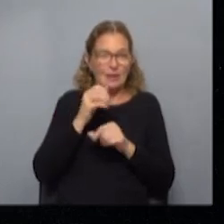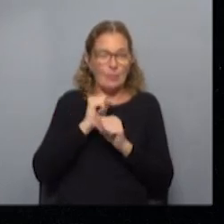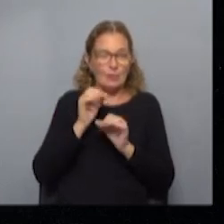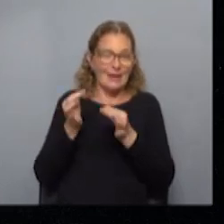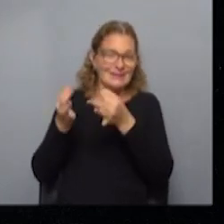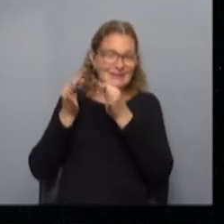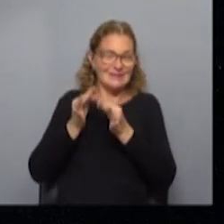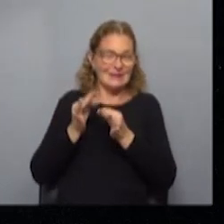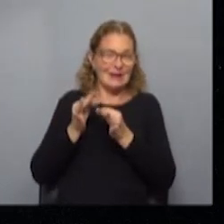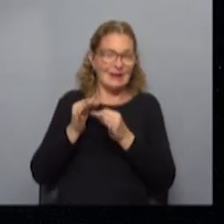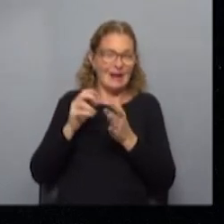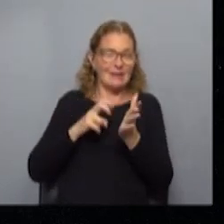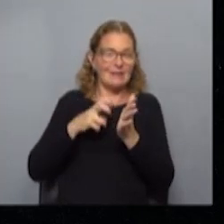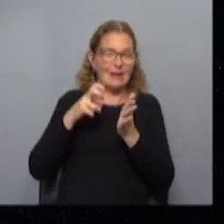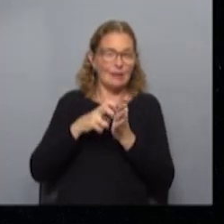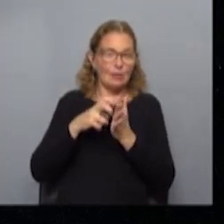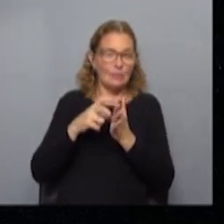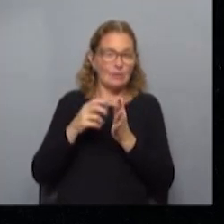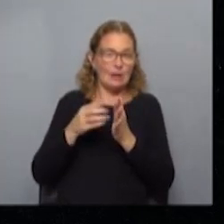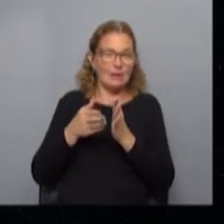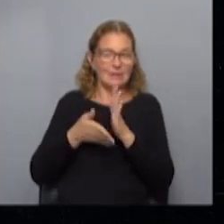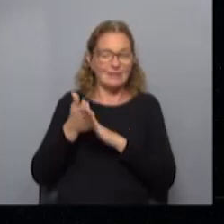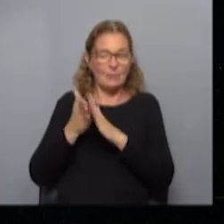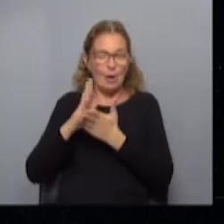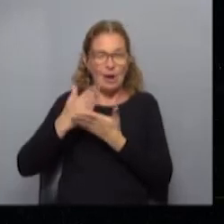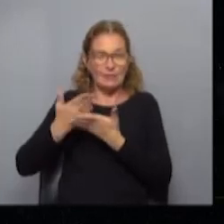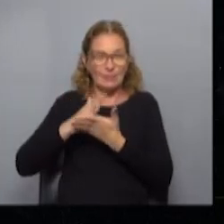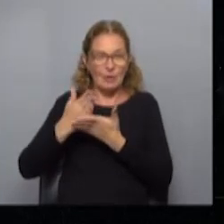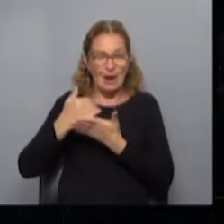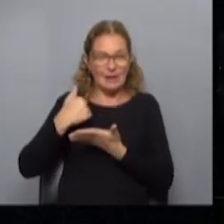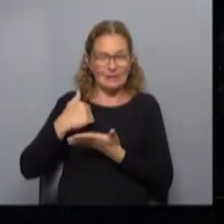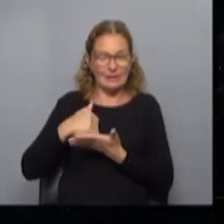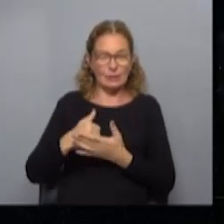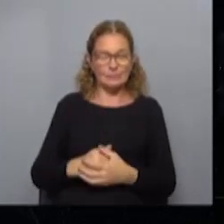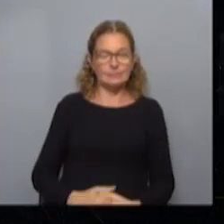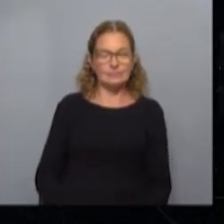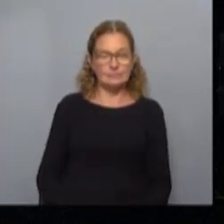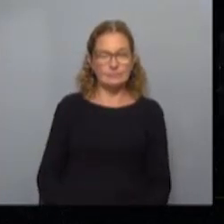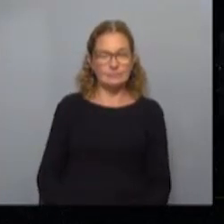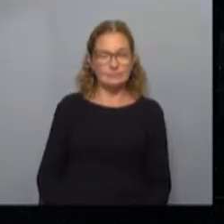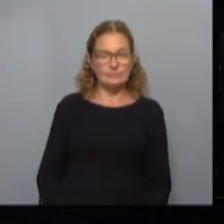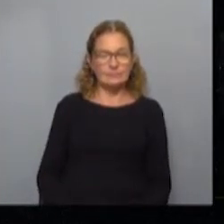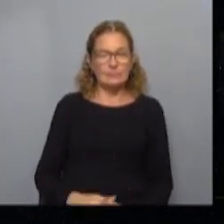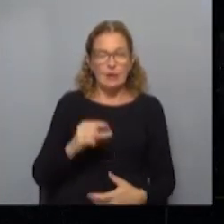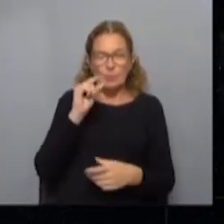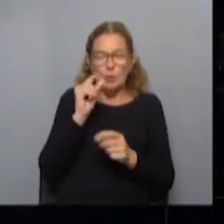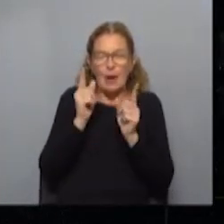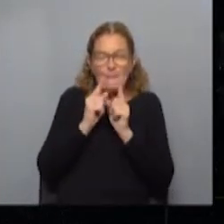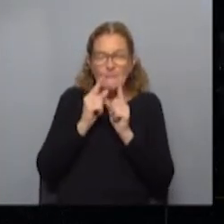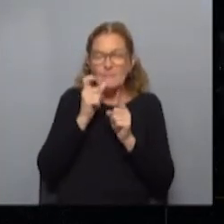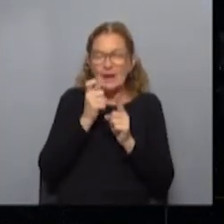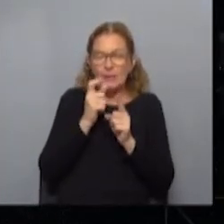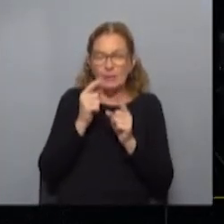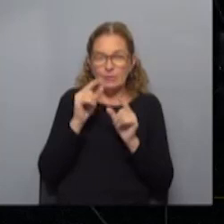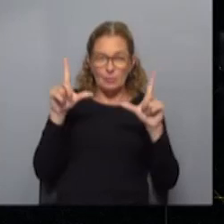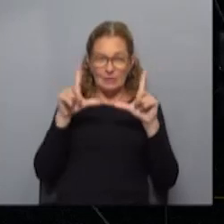haber llegado a salto y bueno se está yendo al litoral termal argentino en poquitas palabras porque